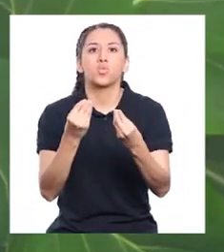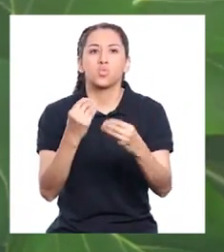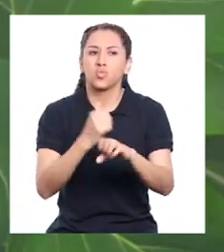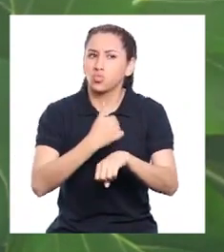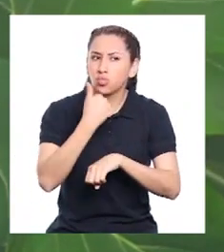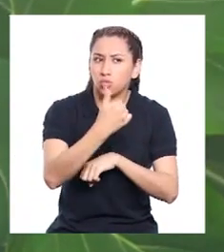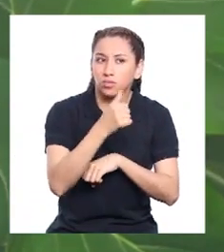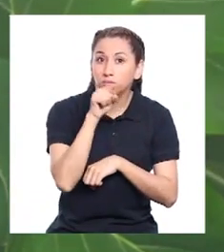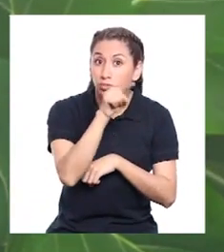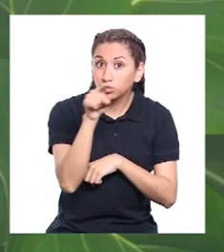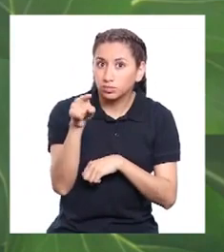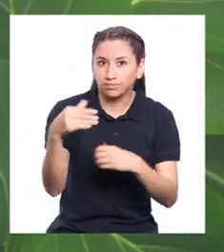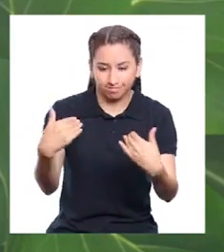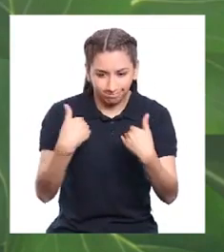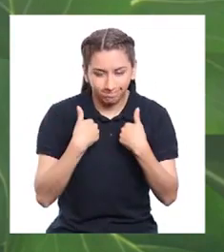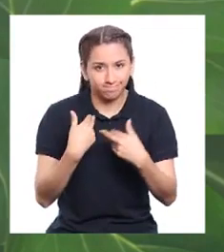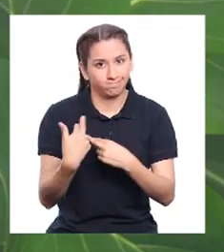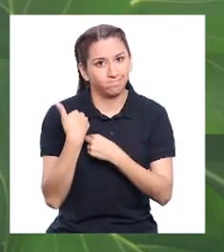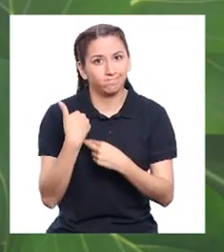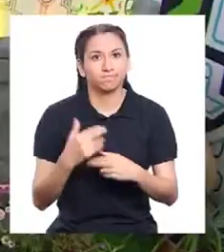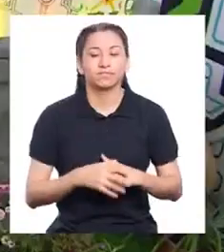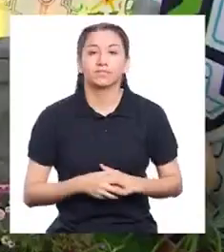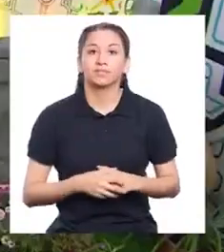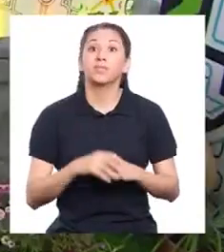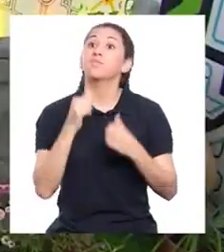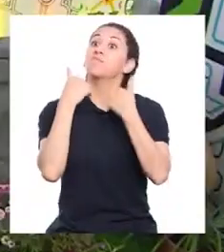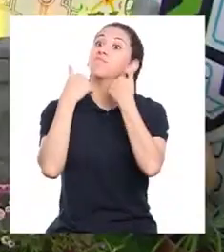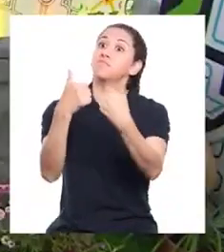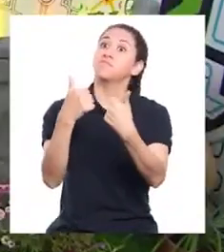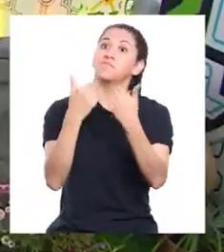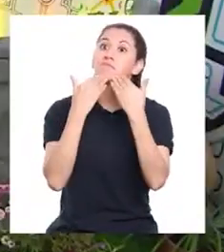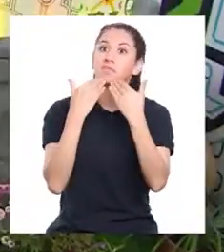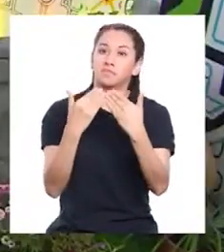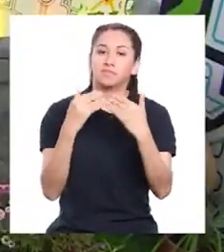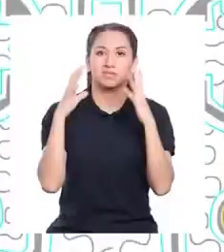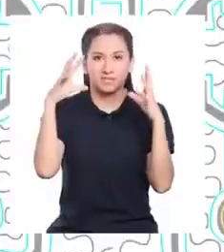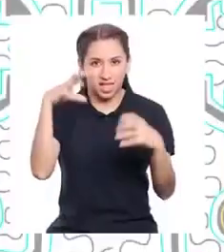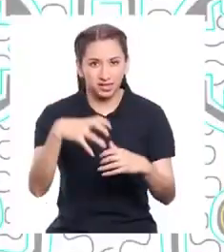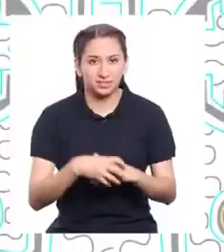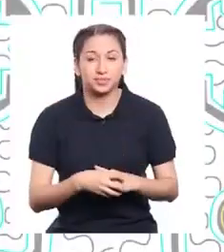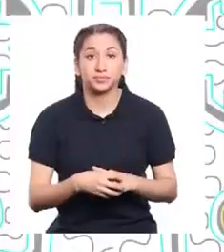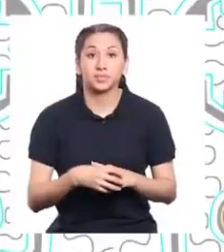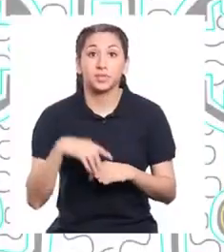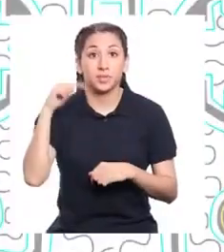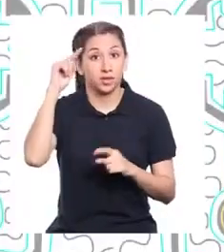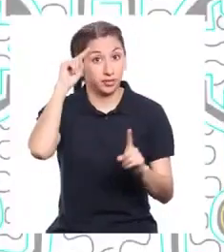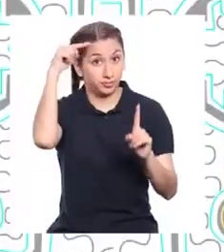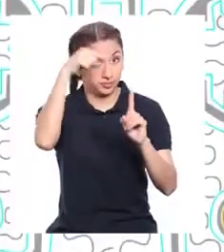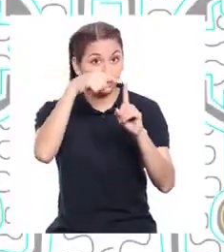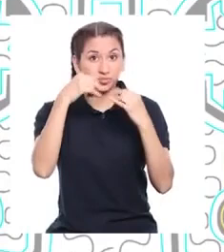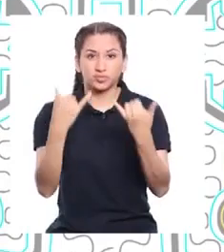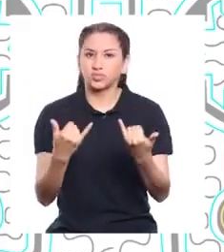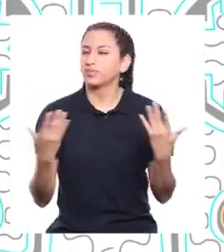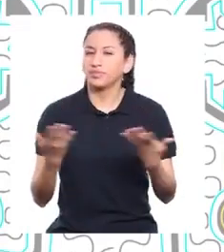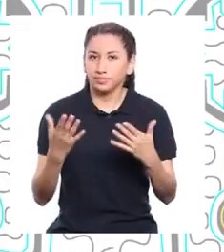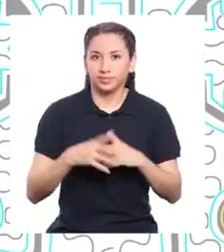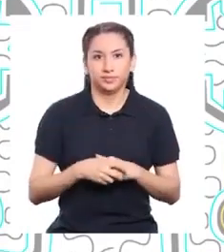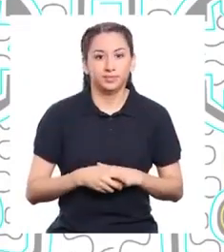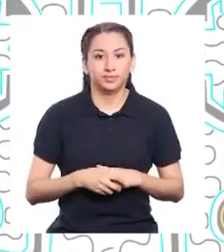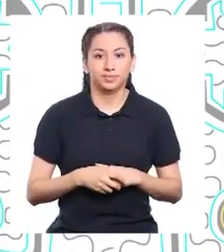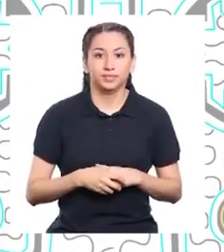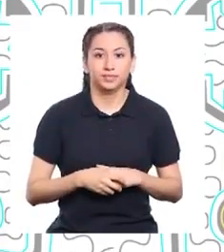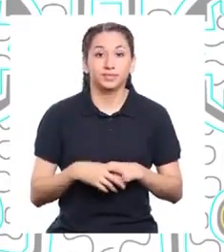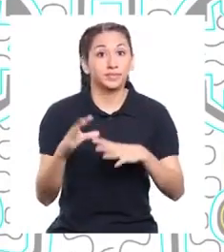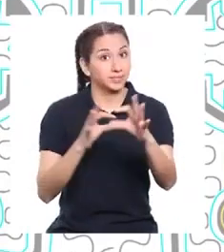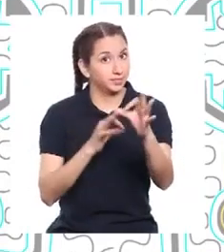ocurre, ustedes deben. ¡Muy bien, Decau! Nuestro propósito para hoy será